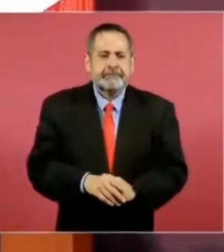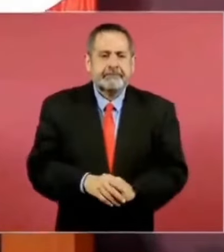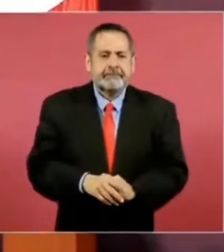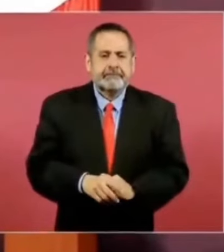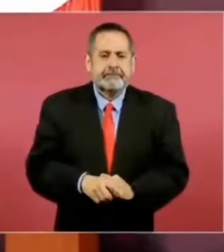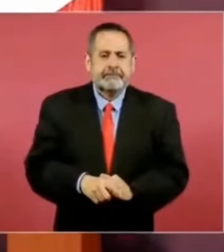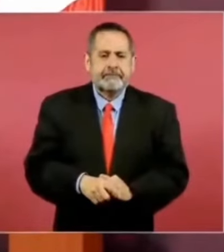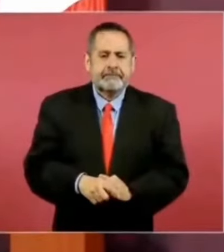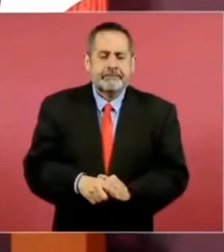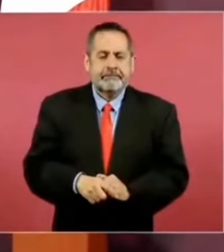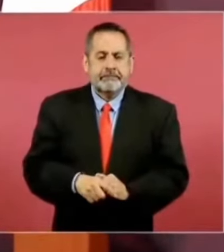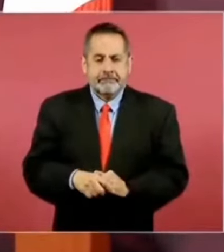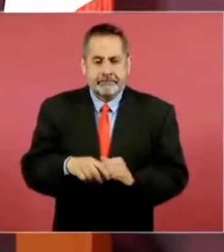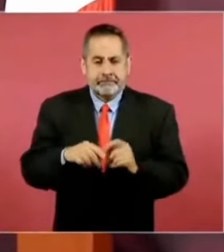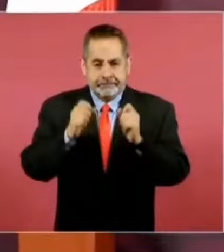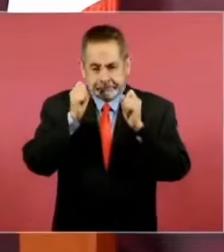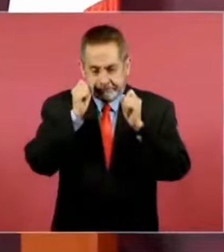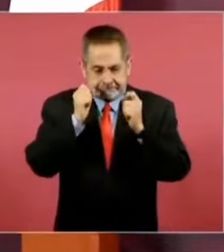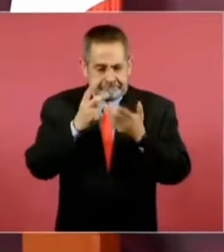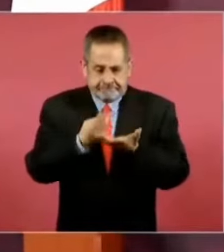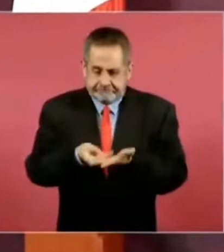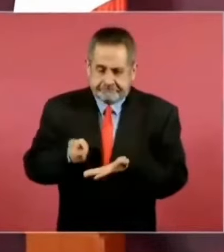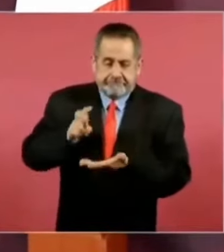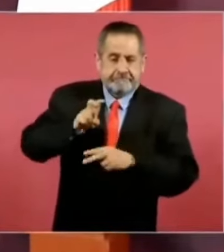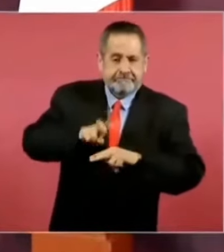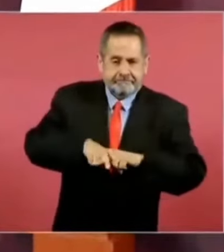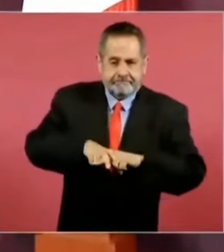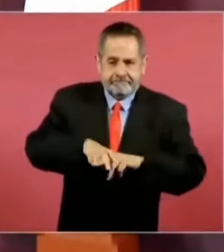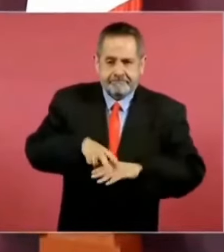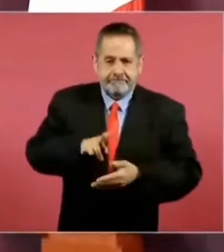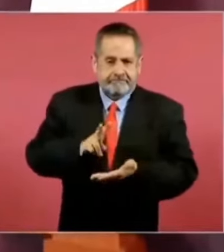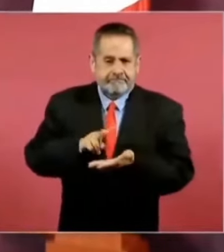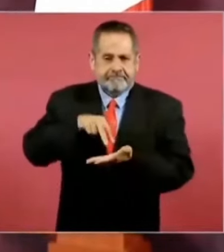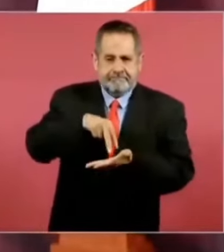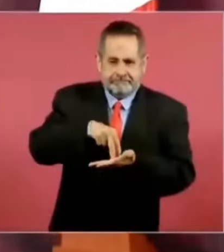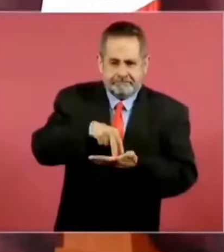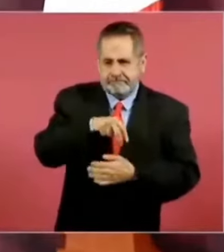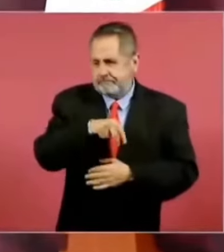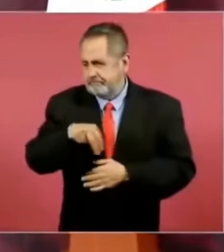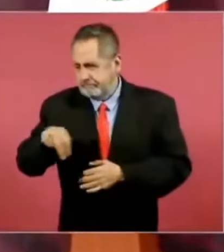Me levanto de la mesa de trabajo,